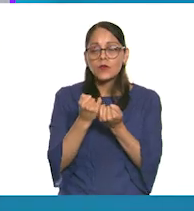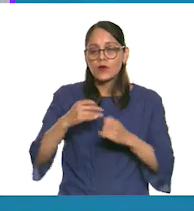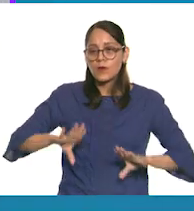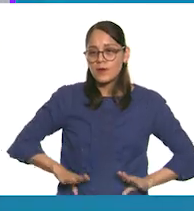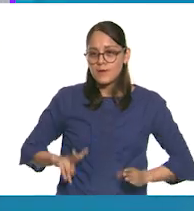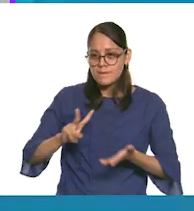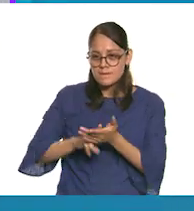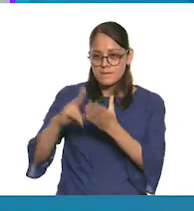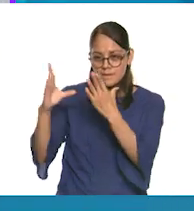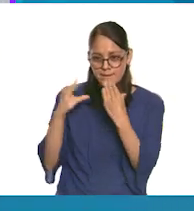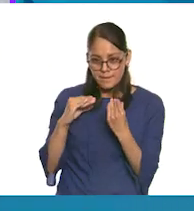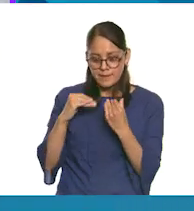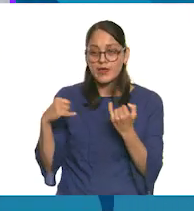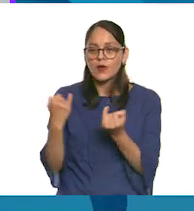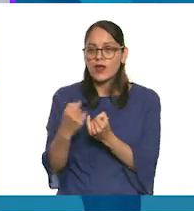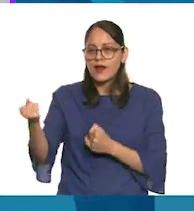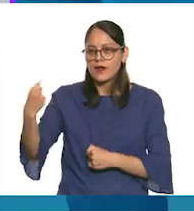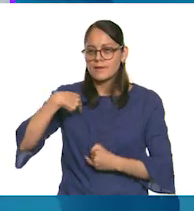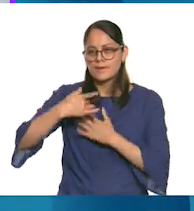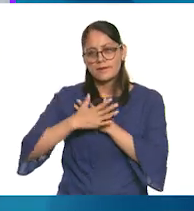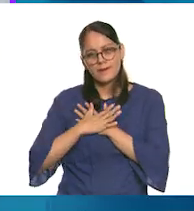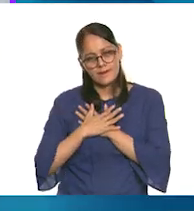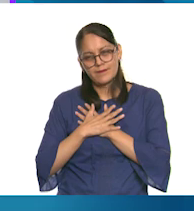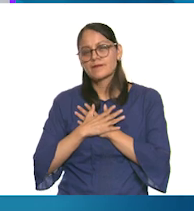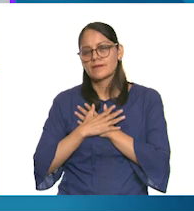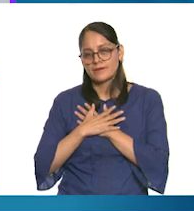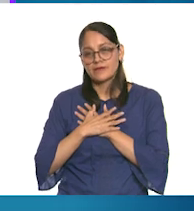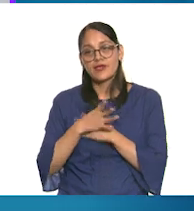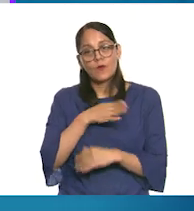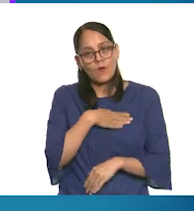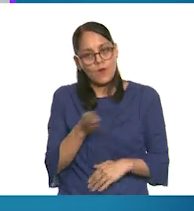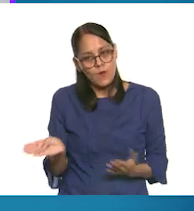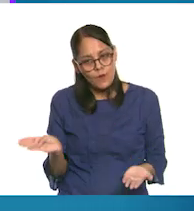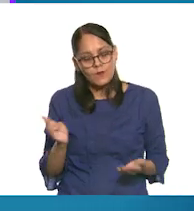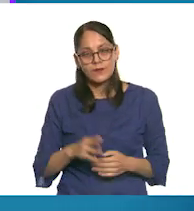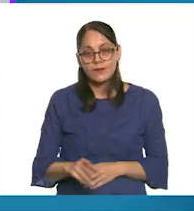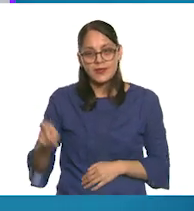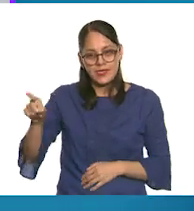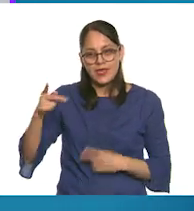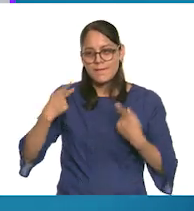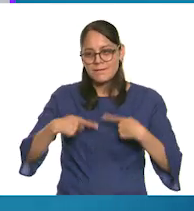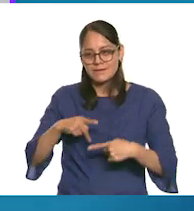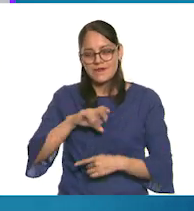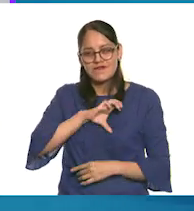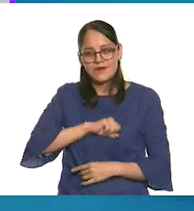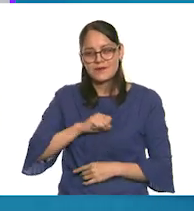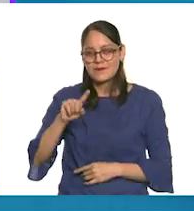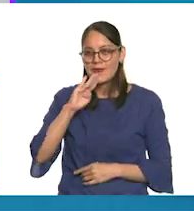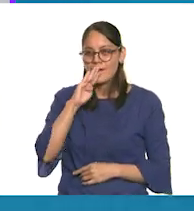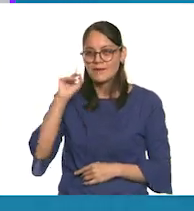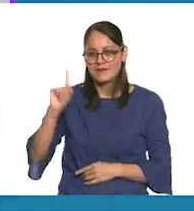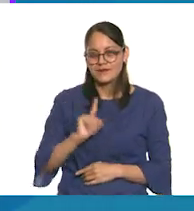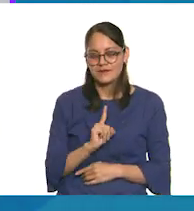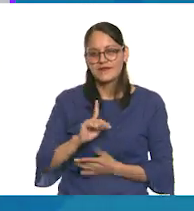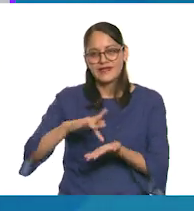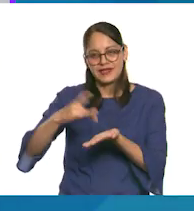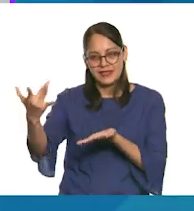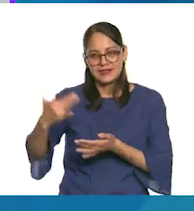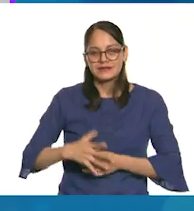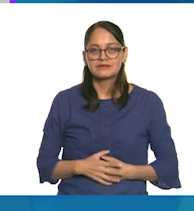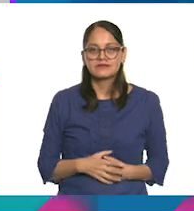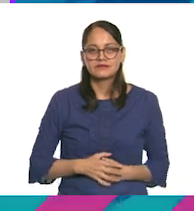por amarme y por cuidarme. Bueno, ella es mi persona favorita. Gracias.